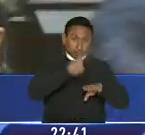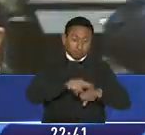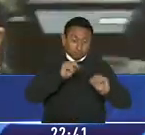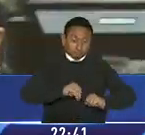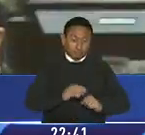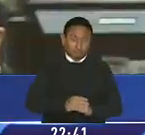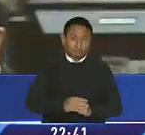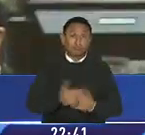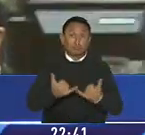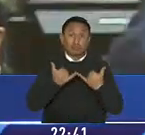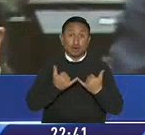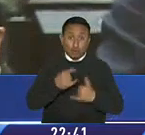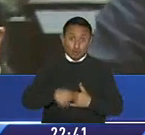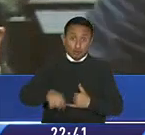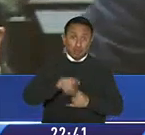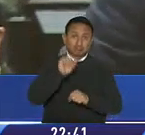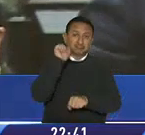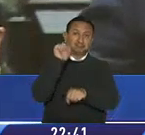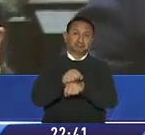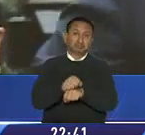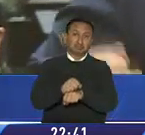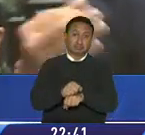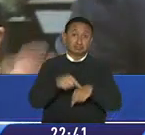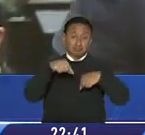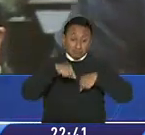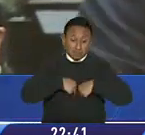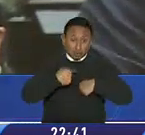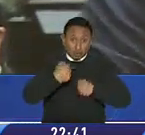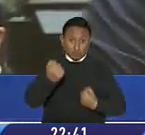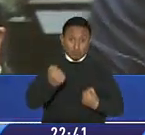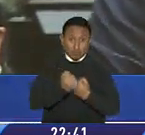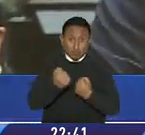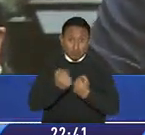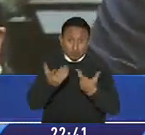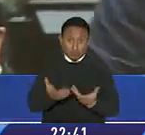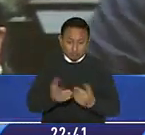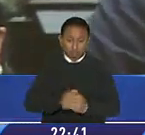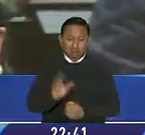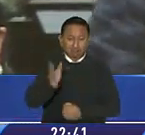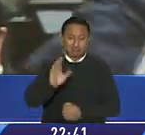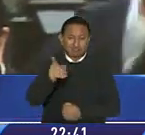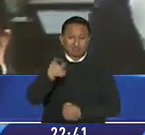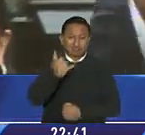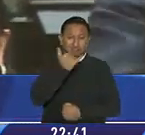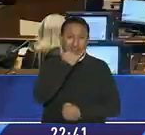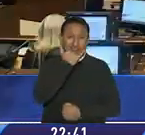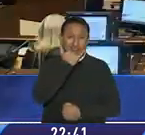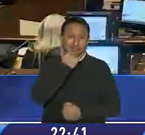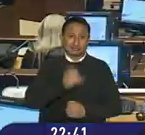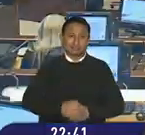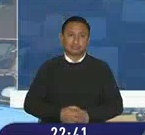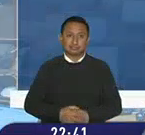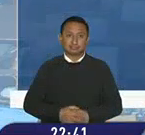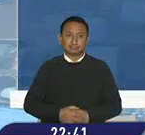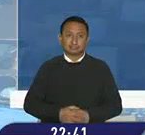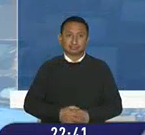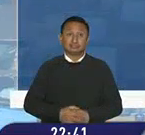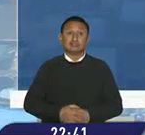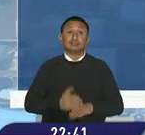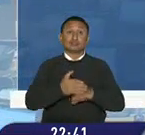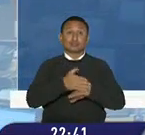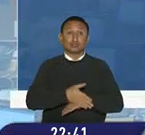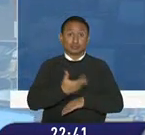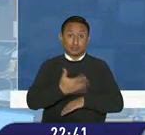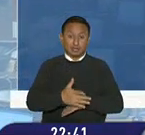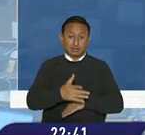pretenden hoy desconocer va a prestarse para este juego están equivocados luego luego cuando el